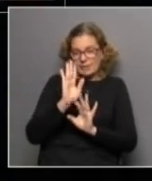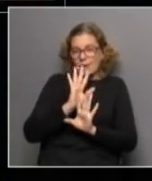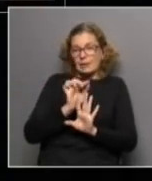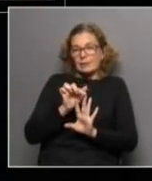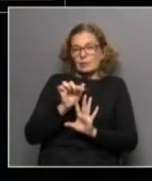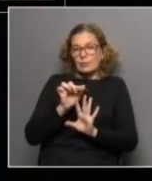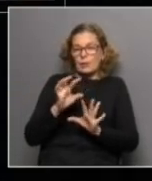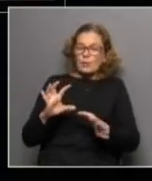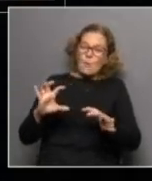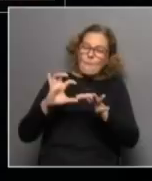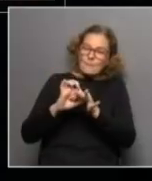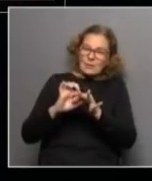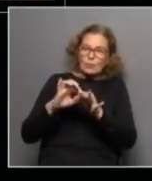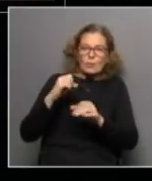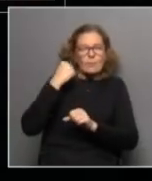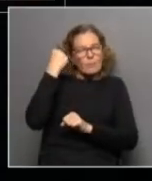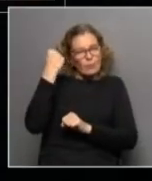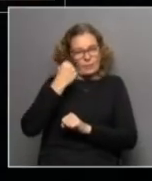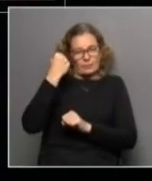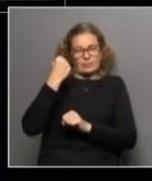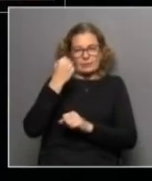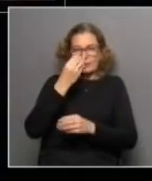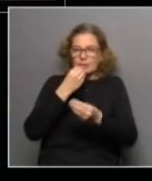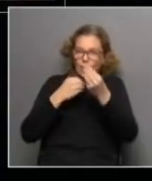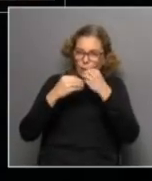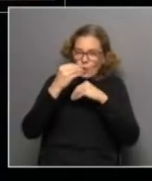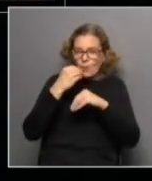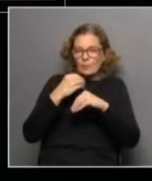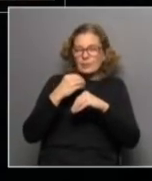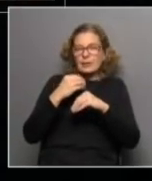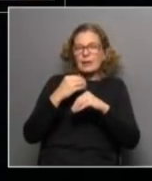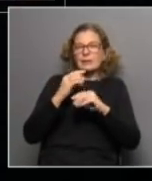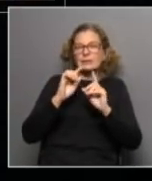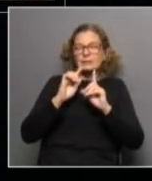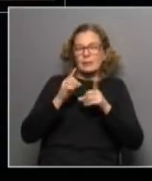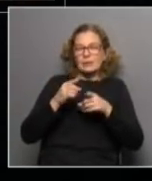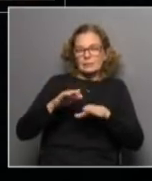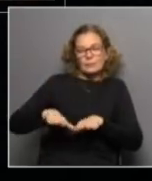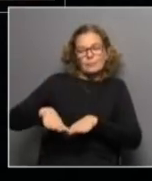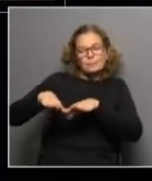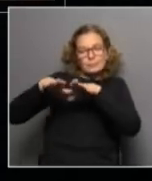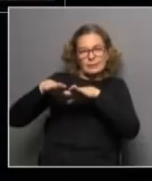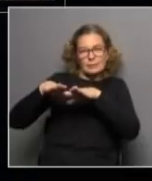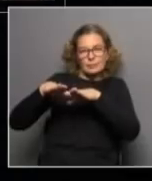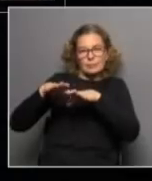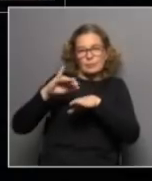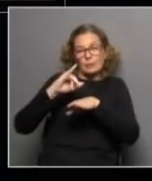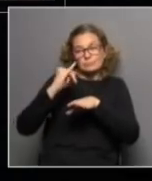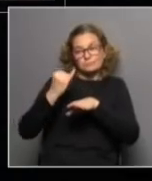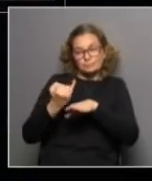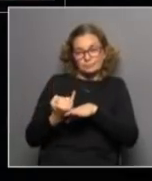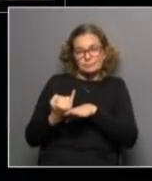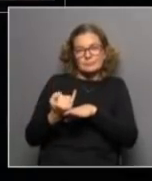es que hay un vínculo muy grande entre alimentación y crecimiento y desnutrición